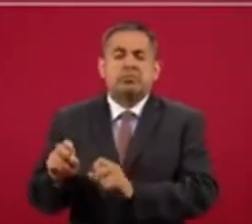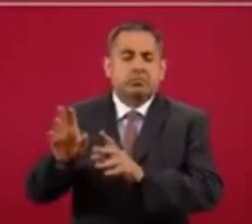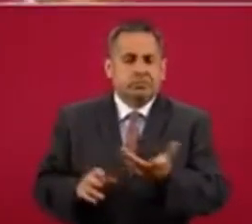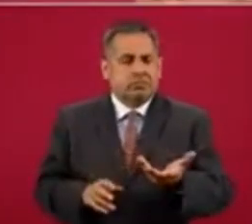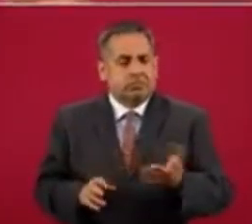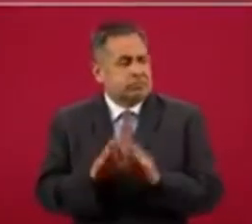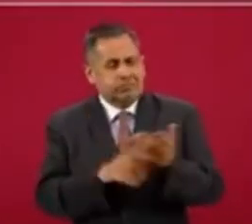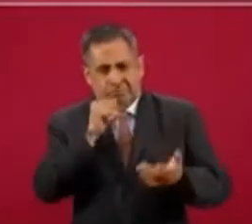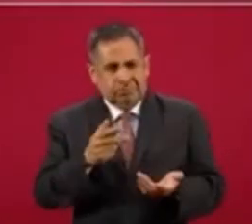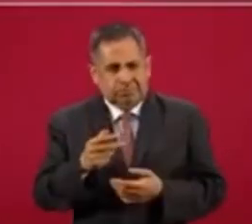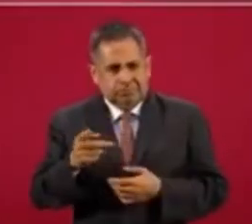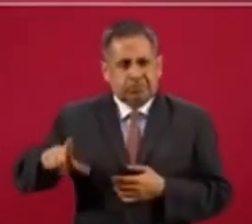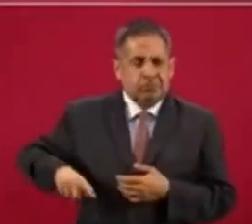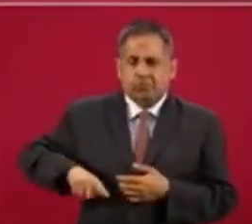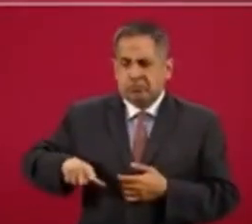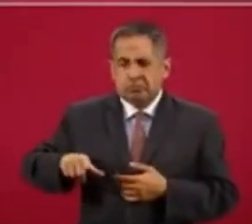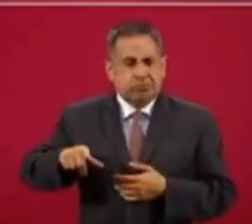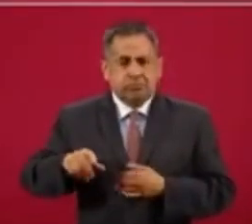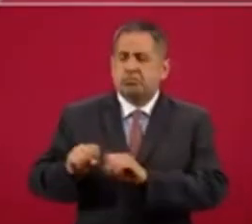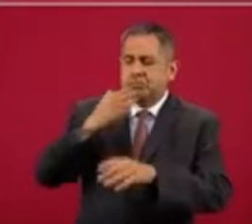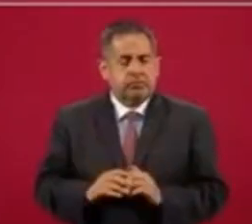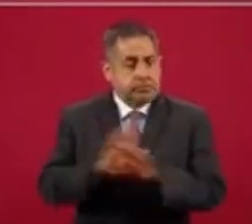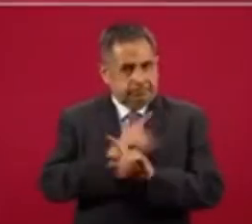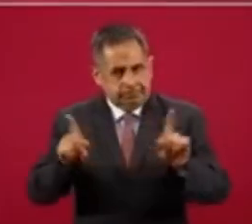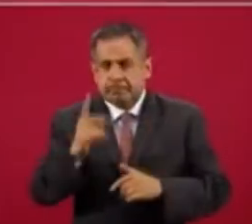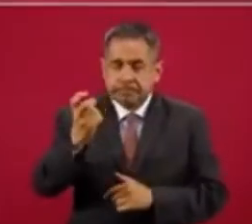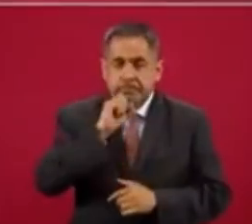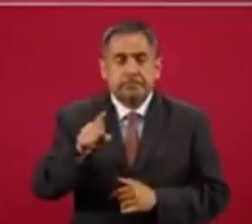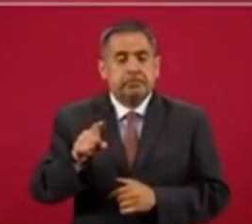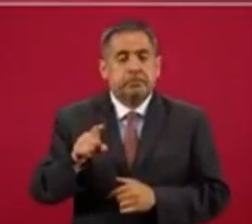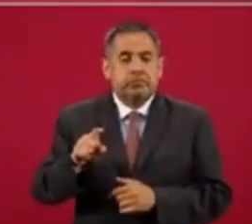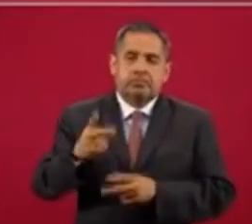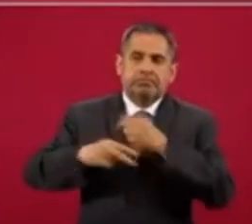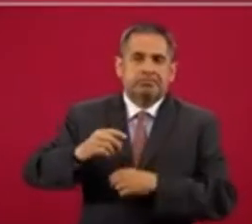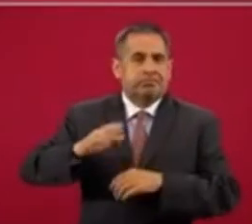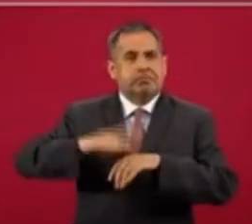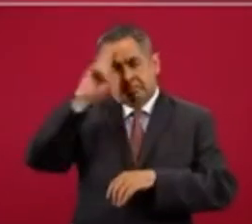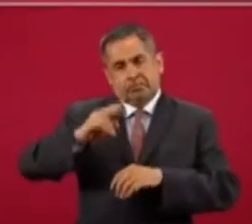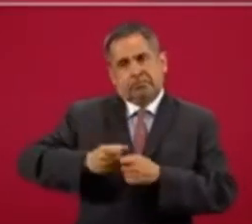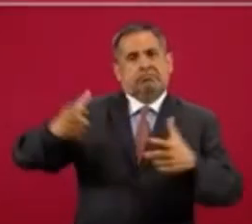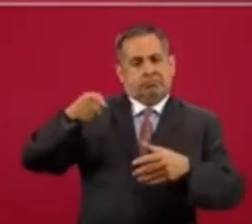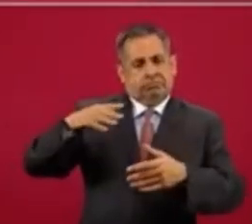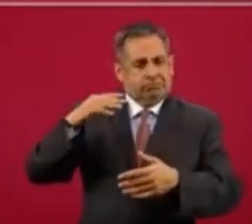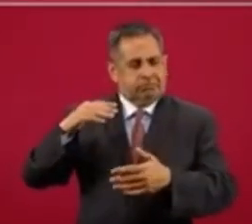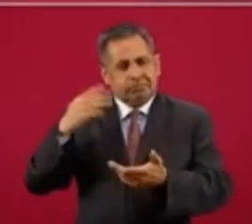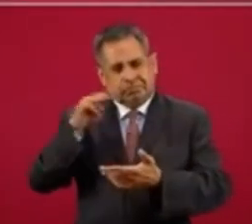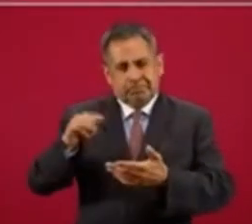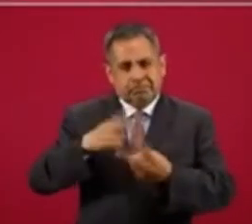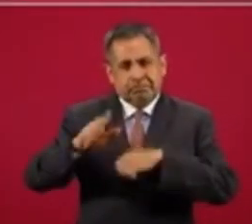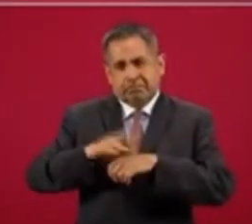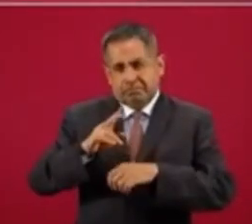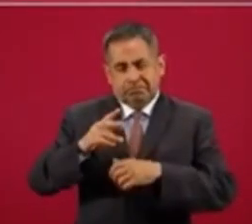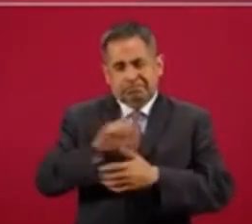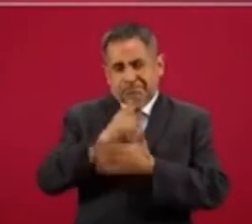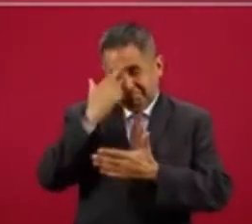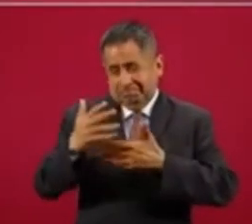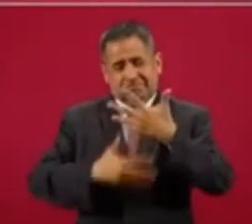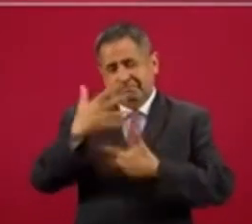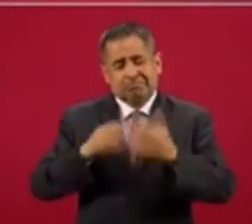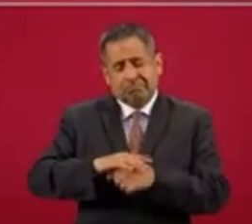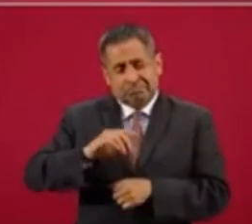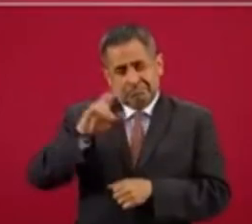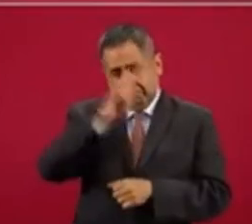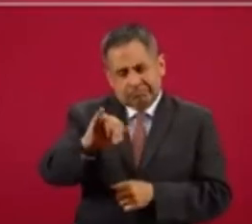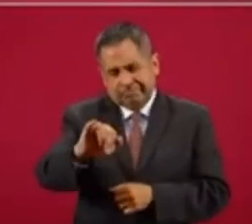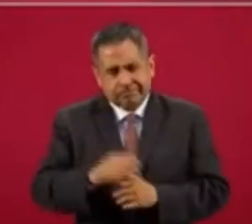¿Cómo vamos a permitir que la gente se arme en todas las comunidades? Y claro que ha crecido la delincuencia y sobre todo lo